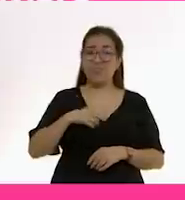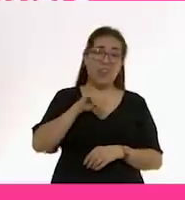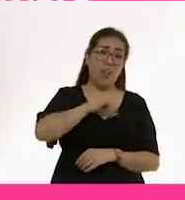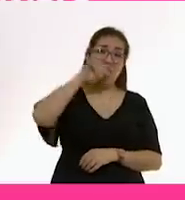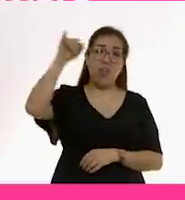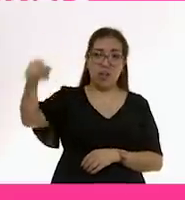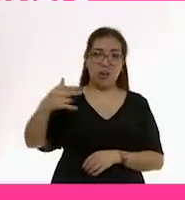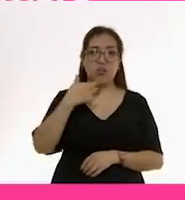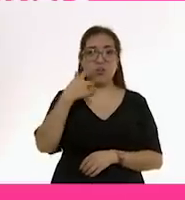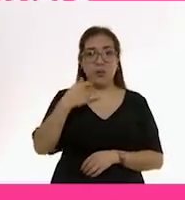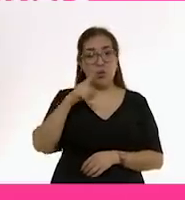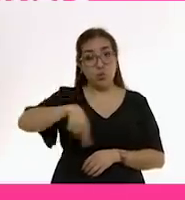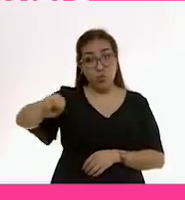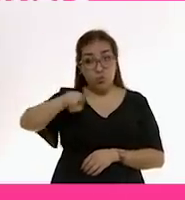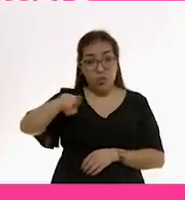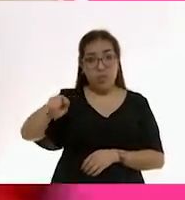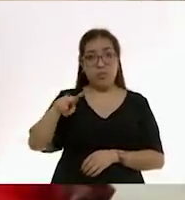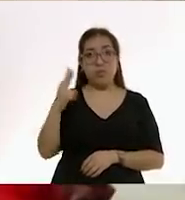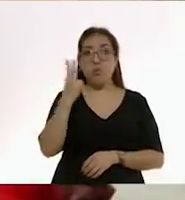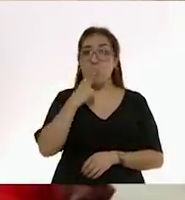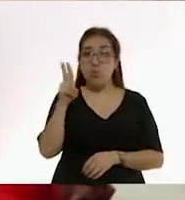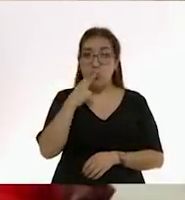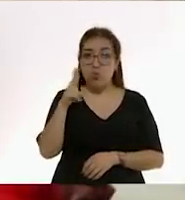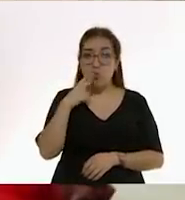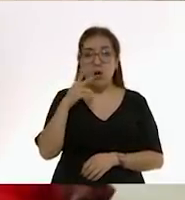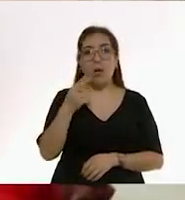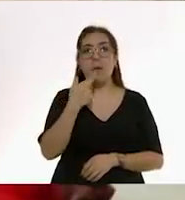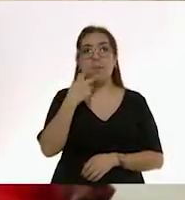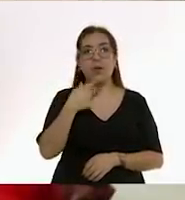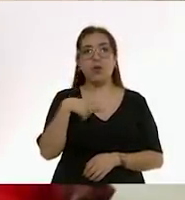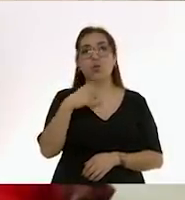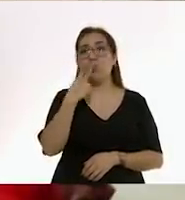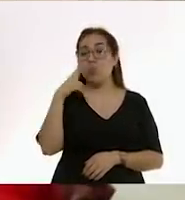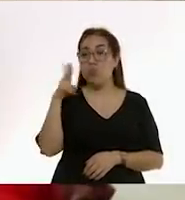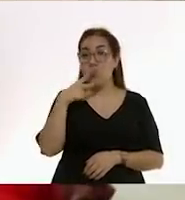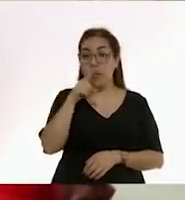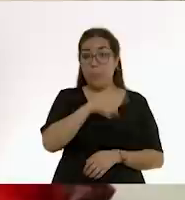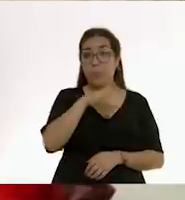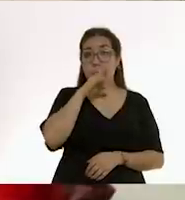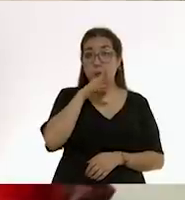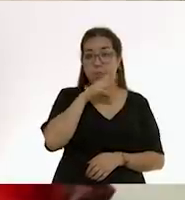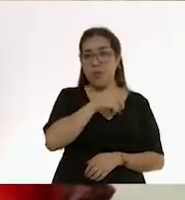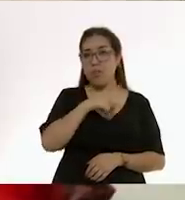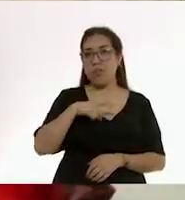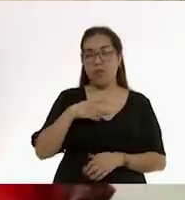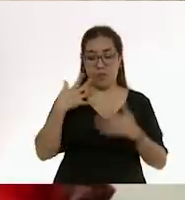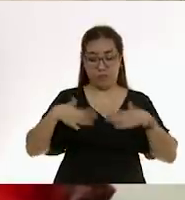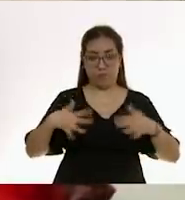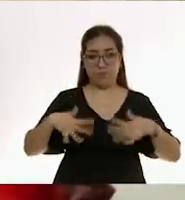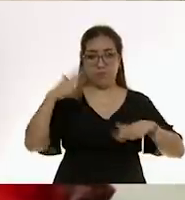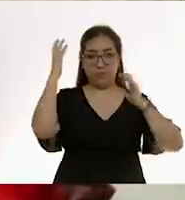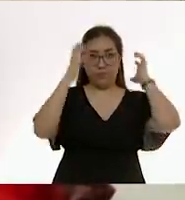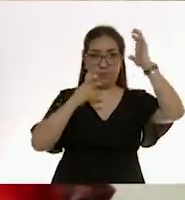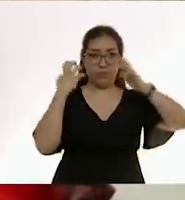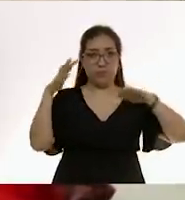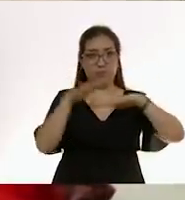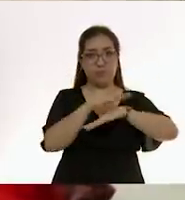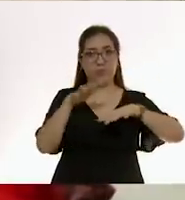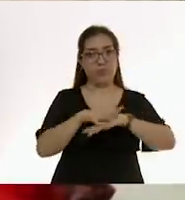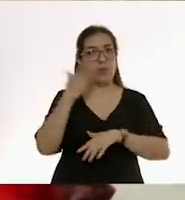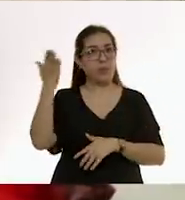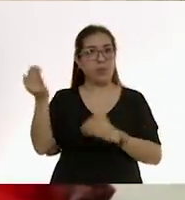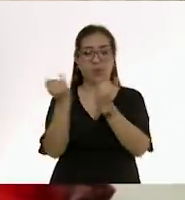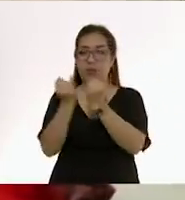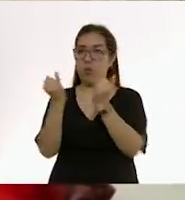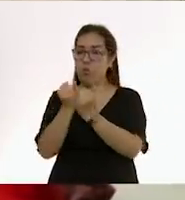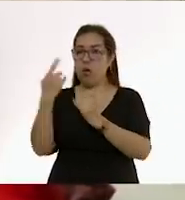menos posible y si fumas es importante que al terminar de fumar tú como mamá te bañes y te cambies la ropa por completo y pedirle lo mismo